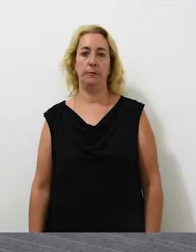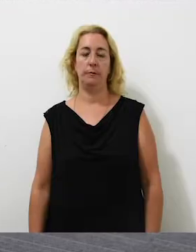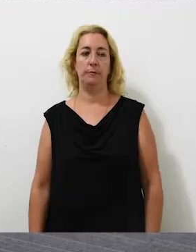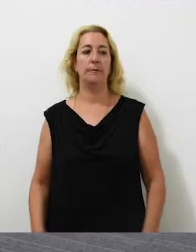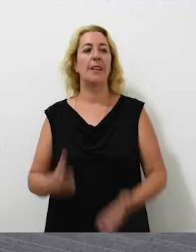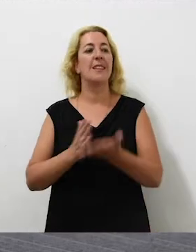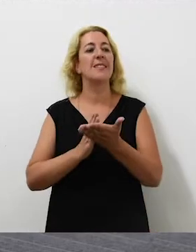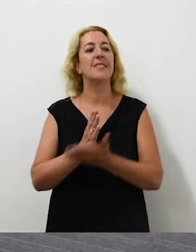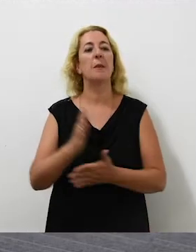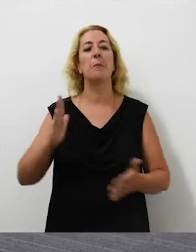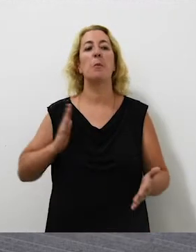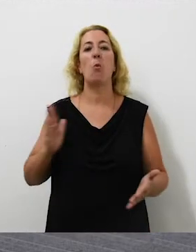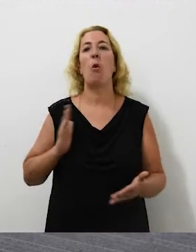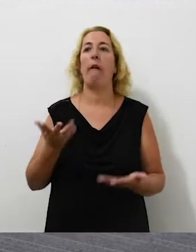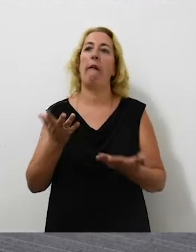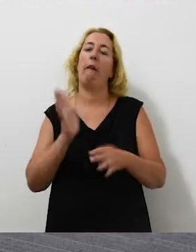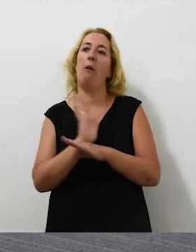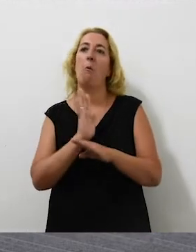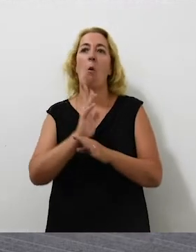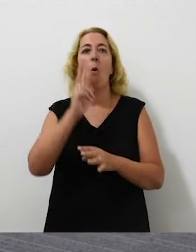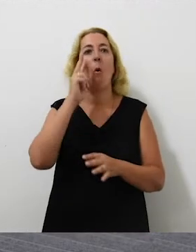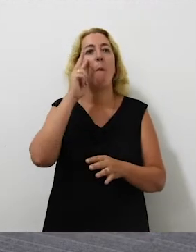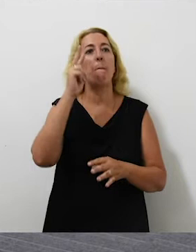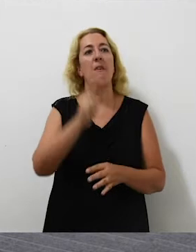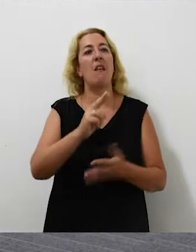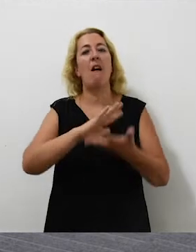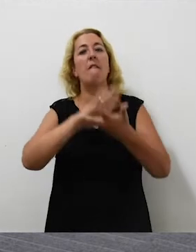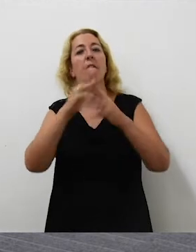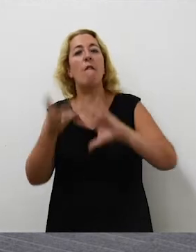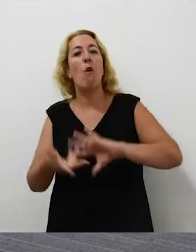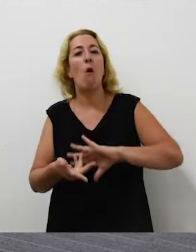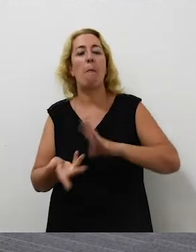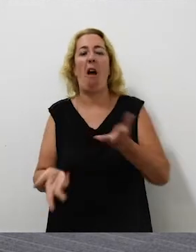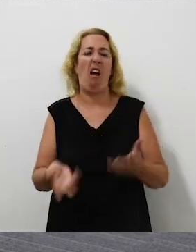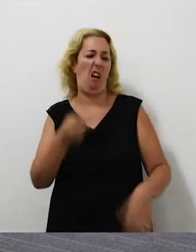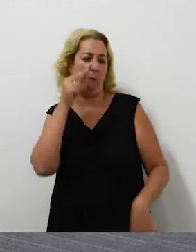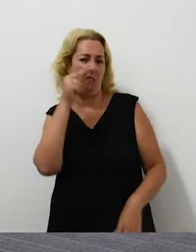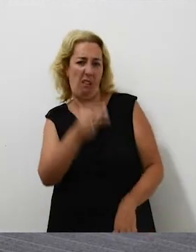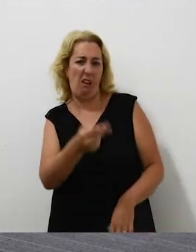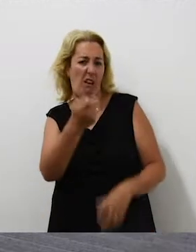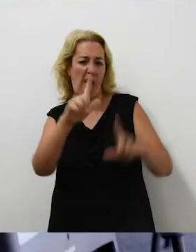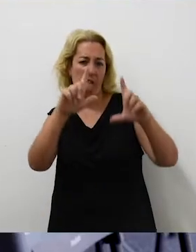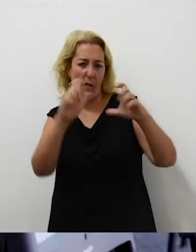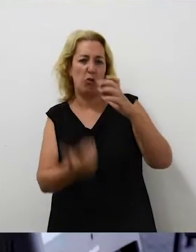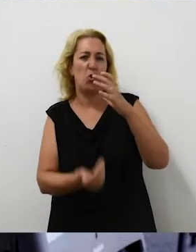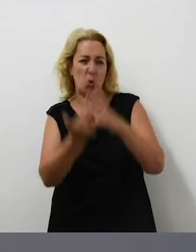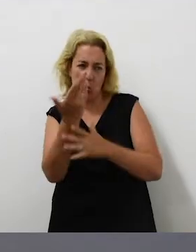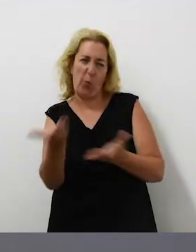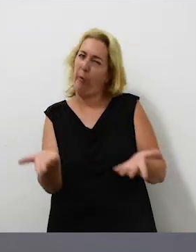Siempre la mujer está mirada desde una perspectiva de, ah, mirá esa, la foto que sube.